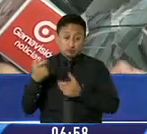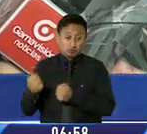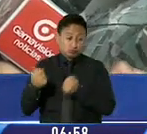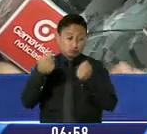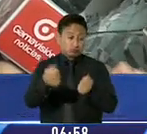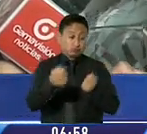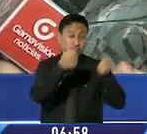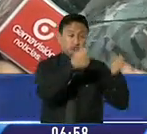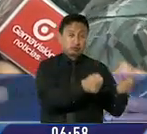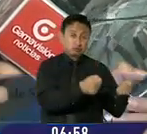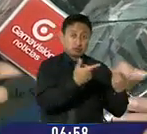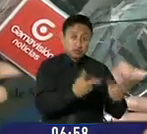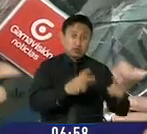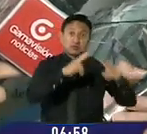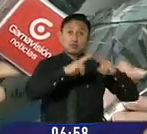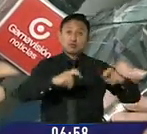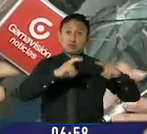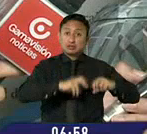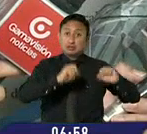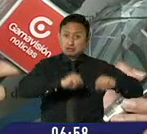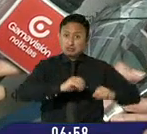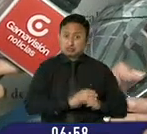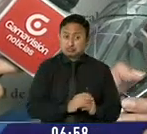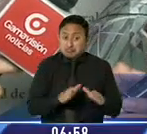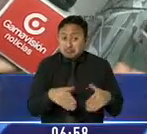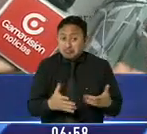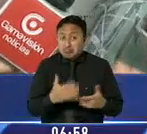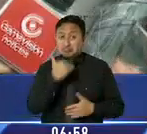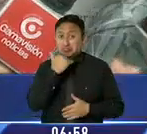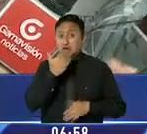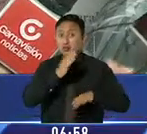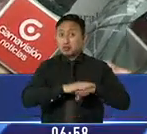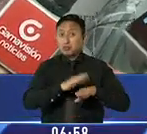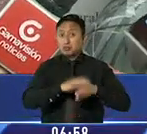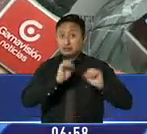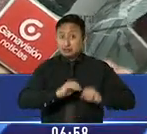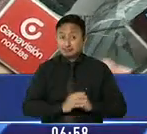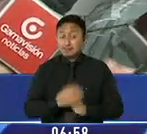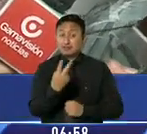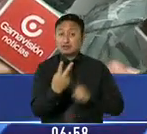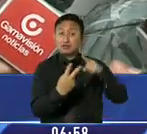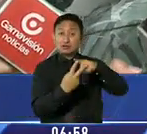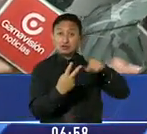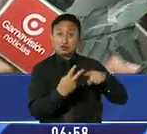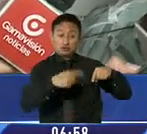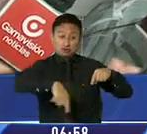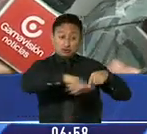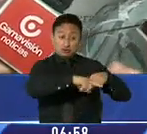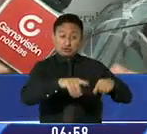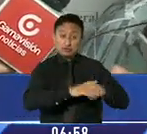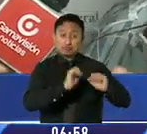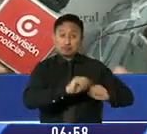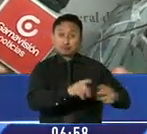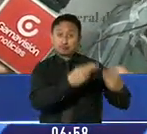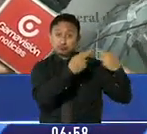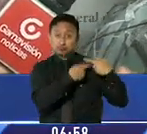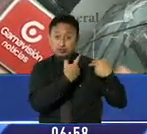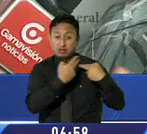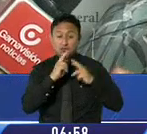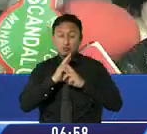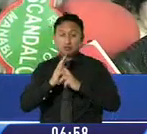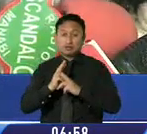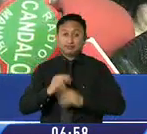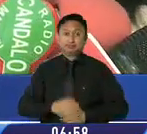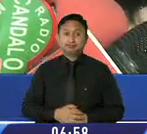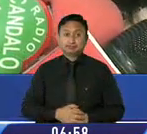un delito contra la orilla, a través de un examen especial, si existe una responsabilidad, y son esas instituciones quienes deben justamente en el marco de sus competencias dar una respuesta del